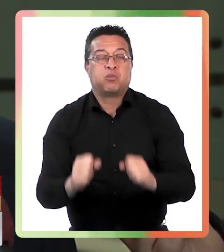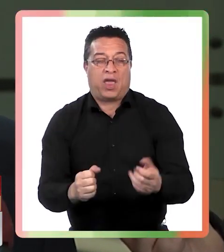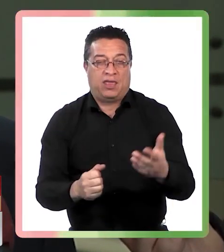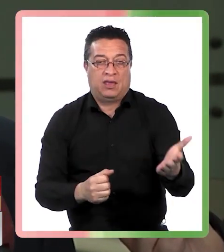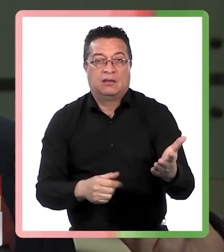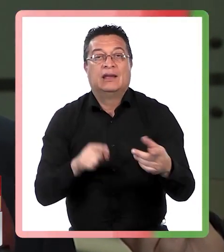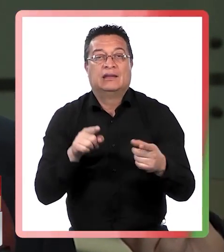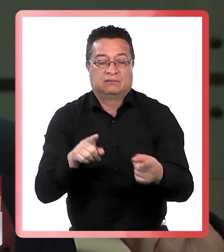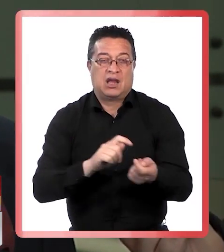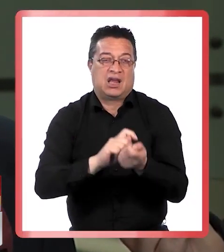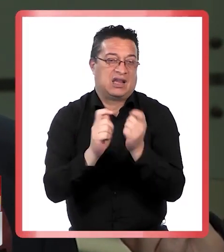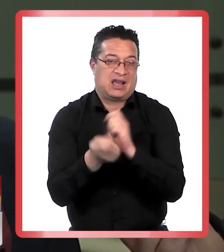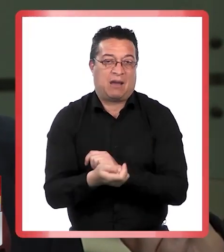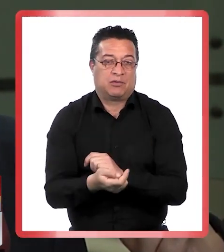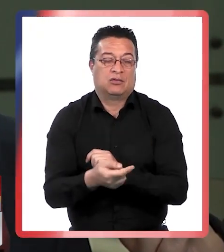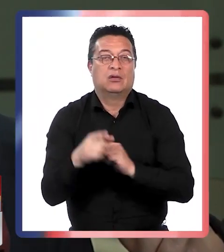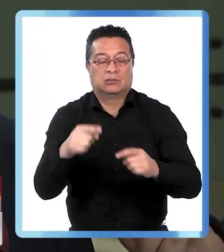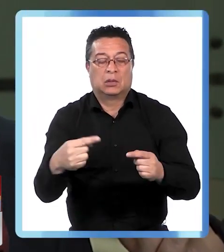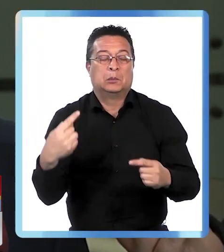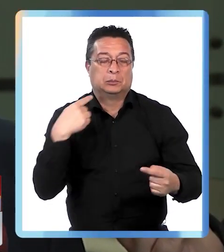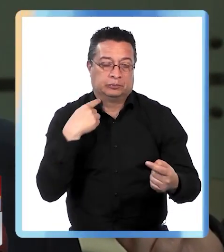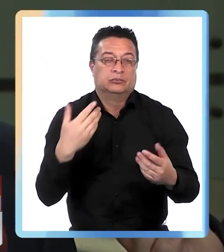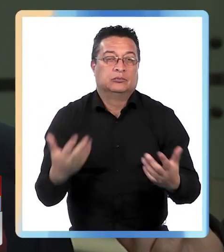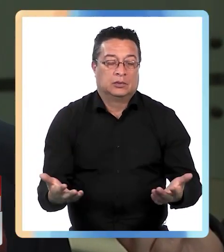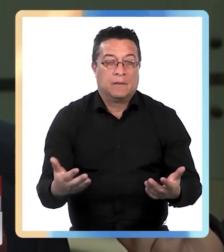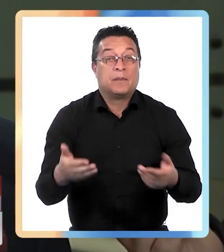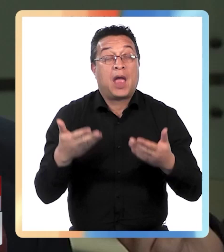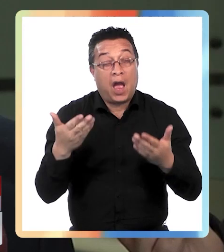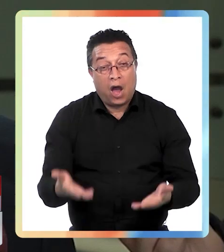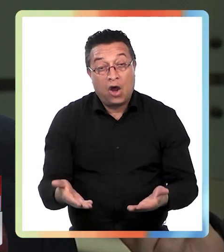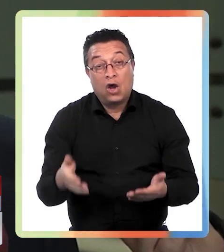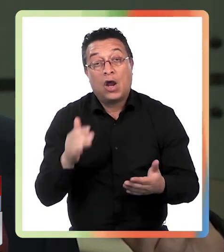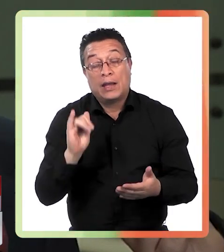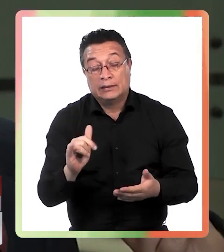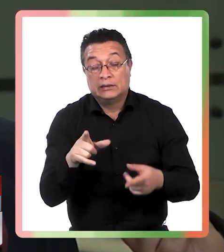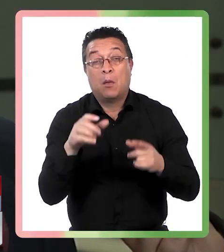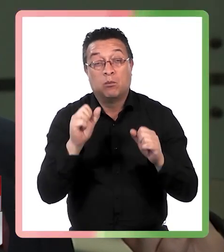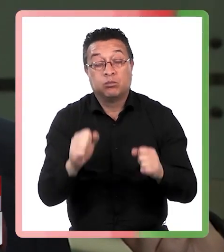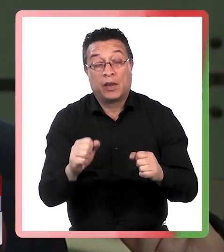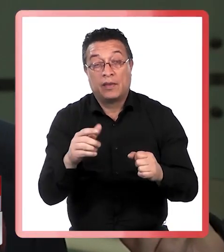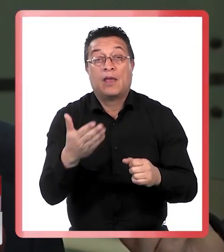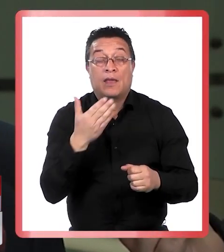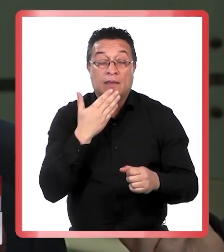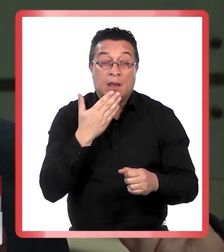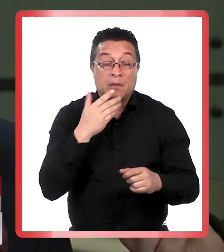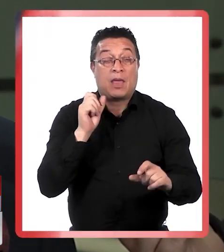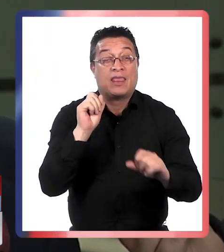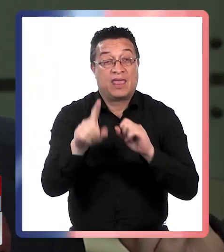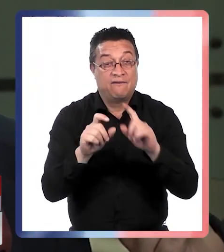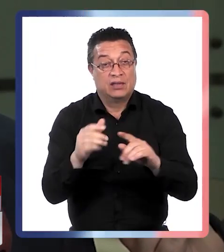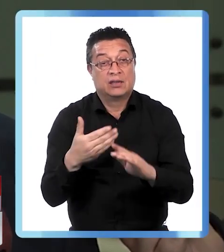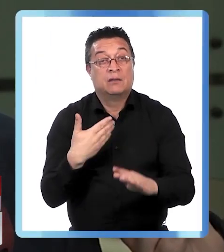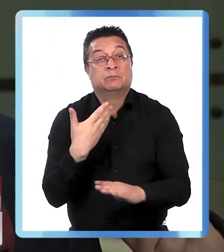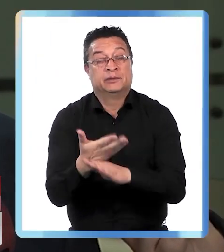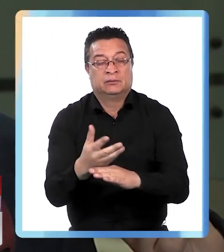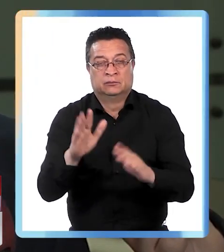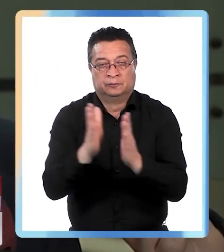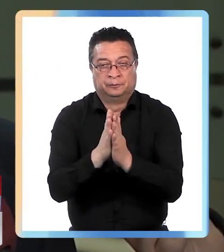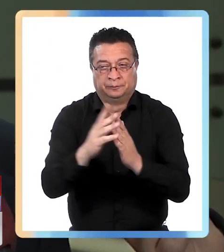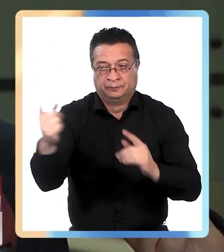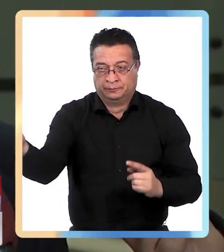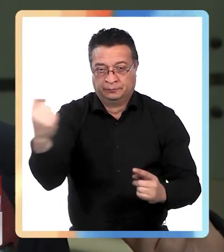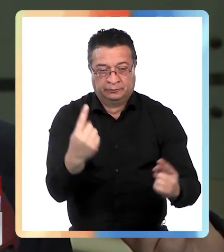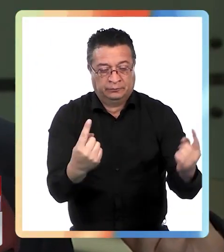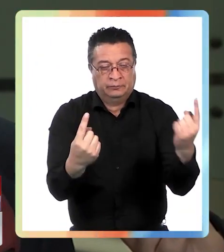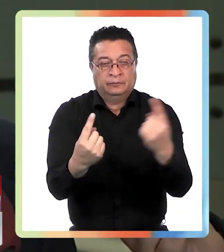eso va a cambiar sin duda y va a haber una prestación ahora esto no opta que así como la ofensa solicitó una audiencia